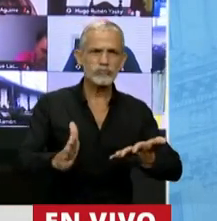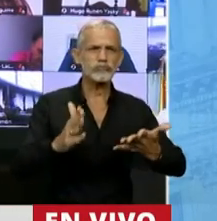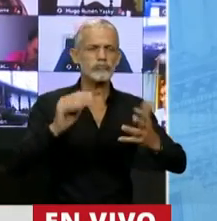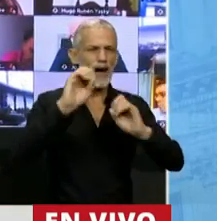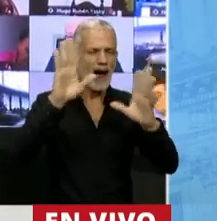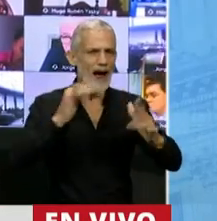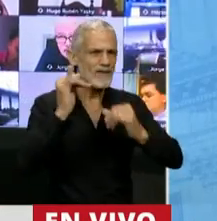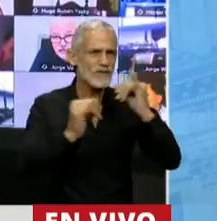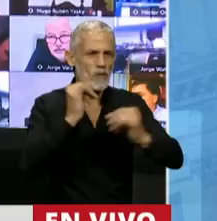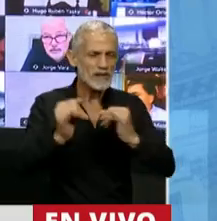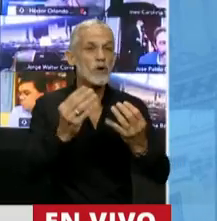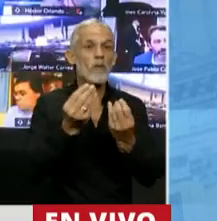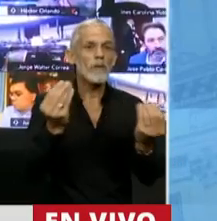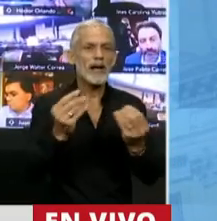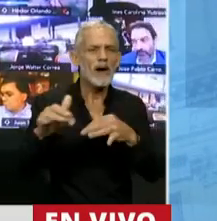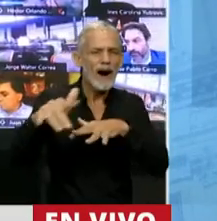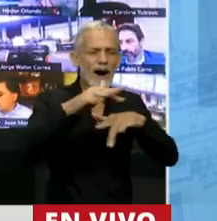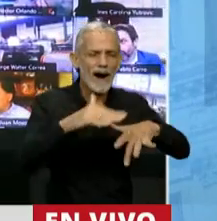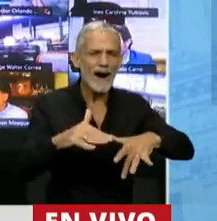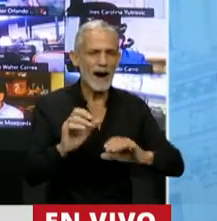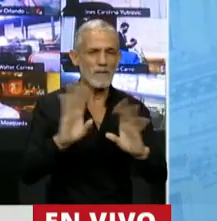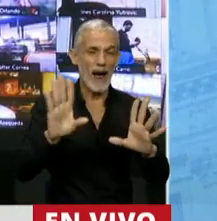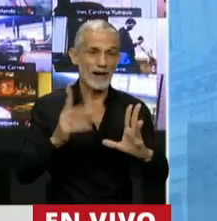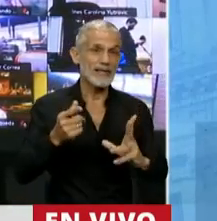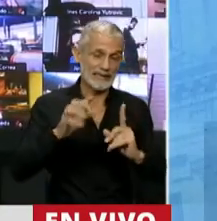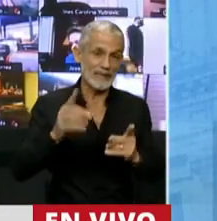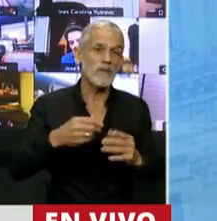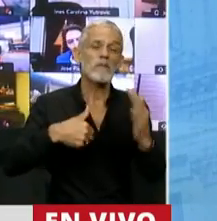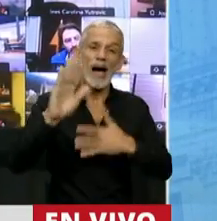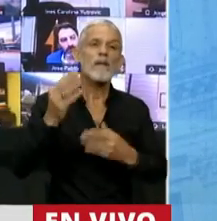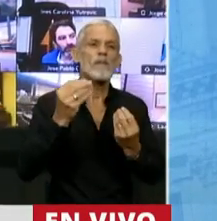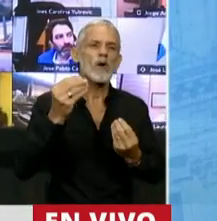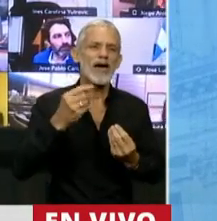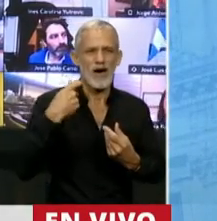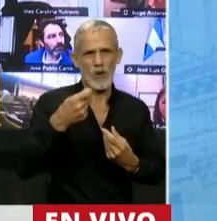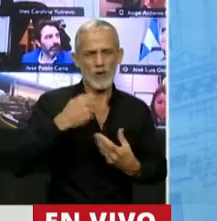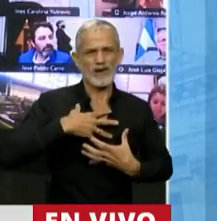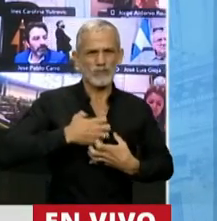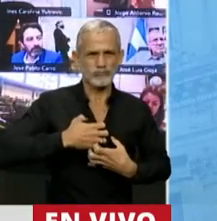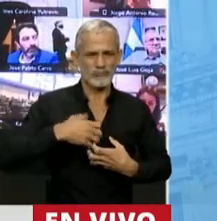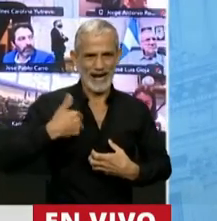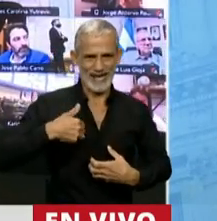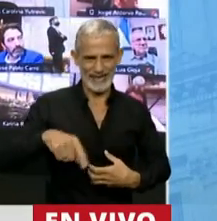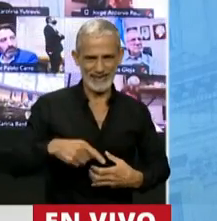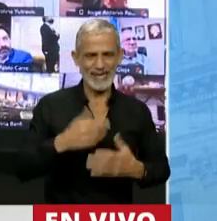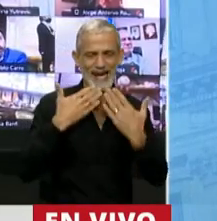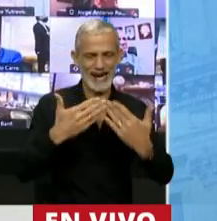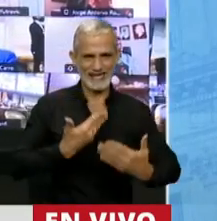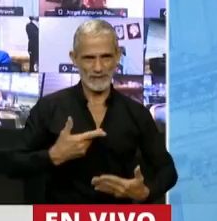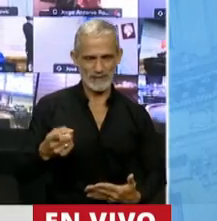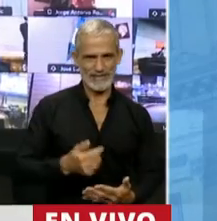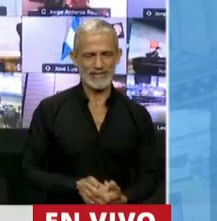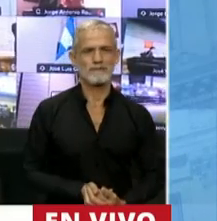claramente para evitar cualquier zozobra y sobre todo, especialmente, a nuestros jubilados argentinos. Gracias, señor